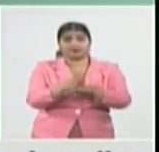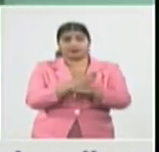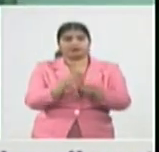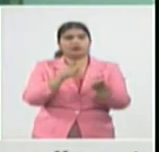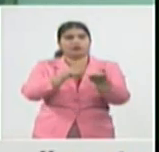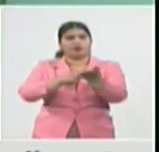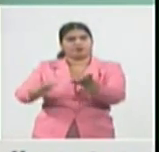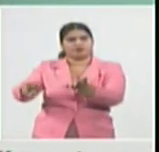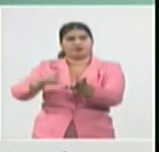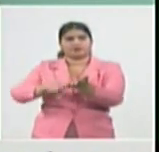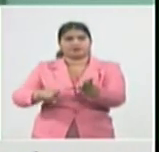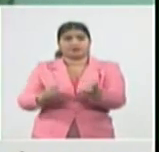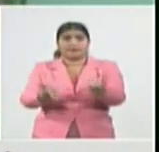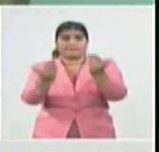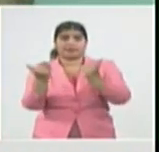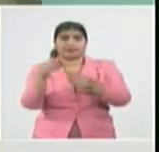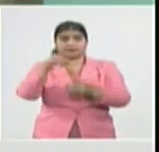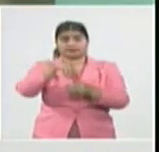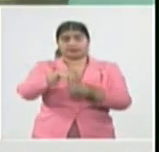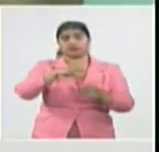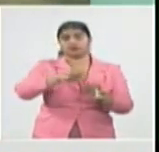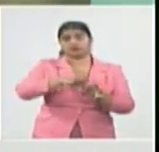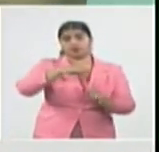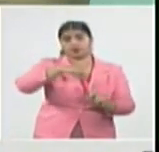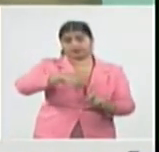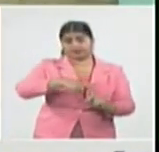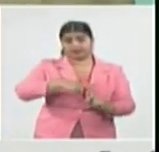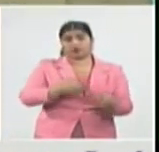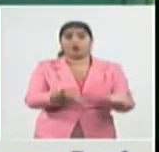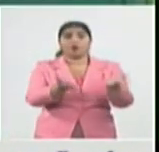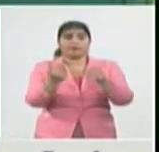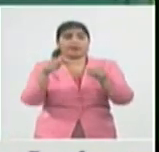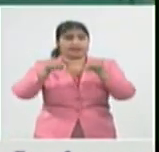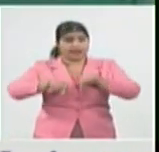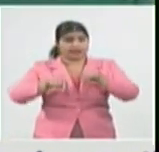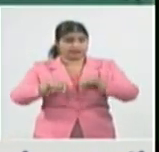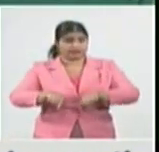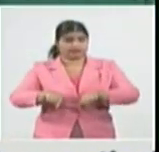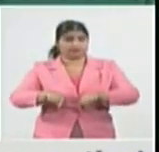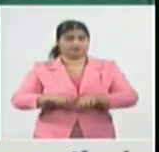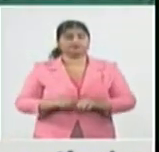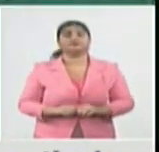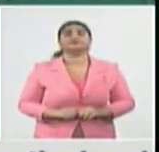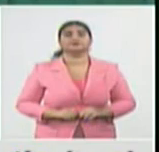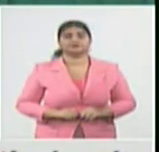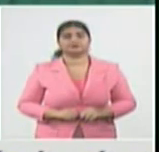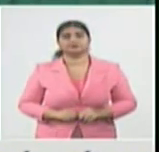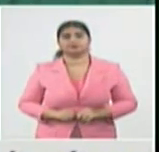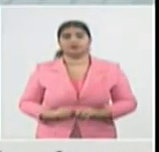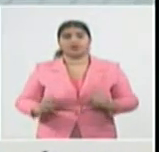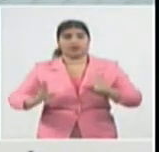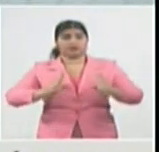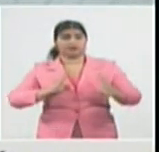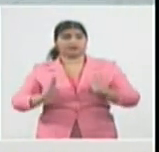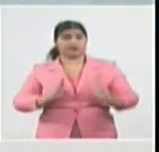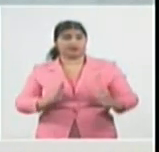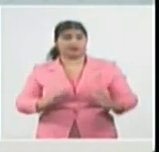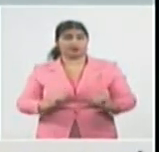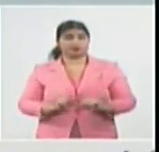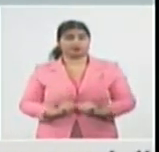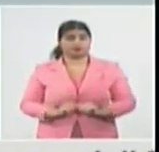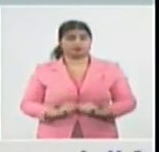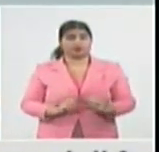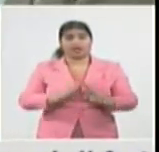teniendo en cuenta que la mayoría de ellos en sus inicios fueron viajeros esa etapa duró hasta el mes de julio